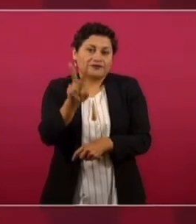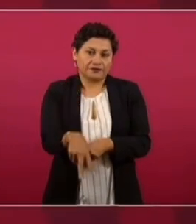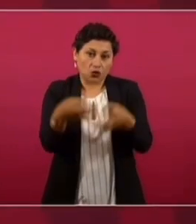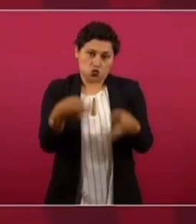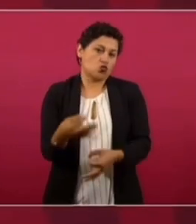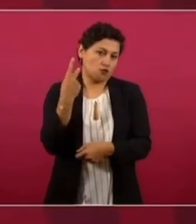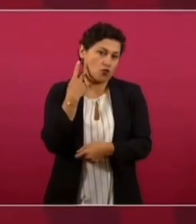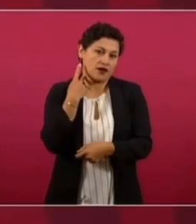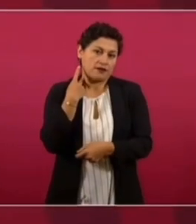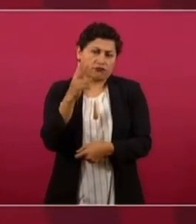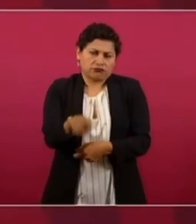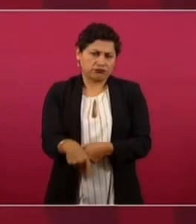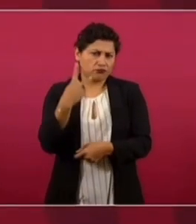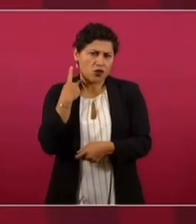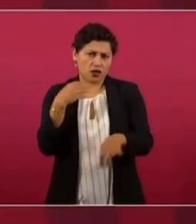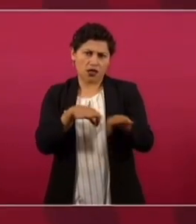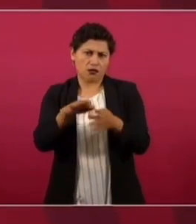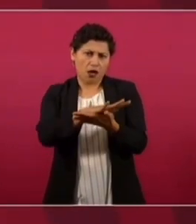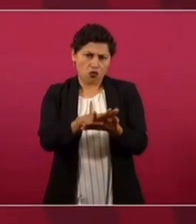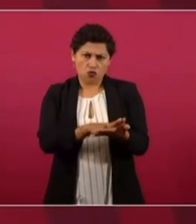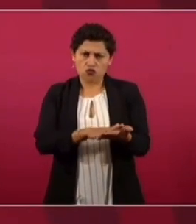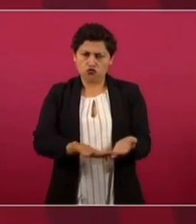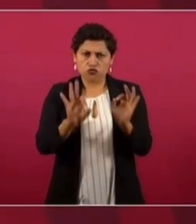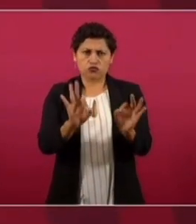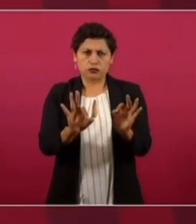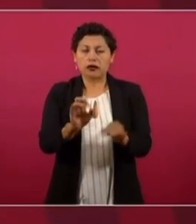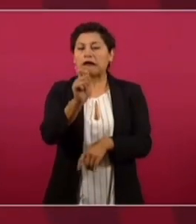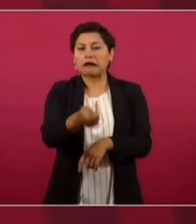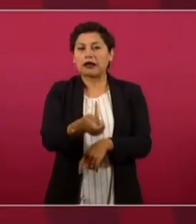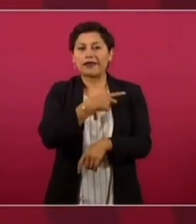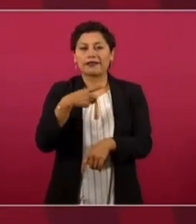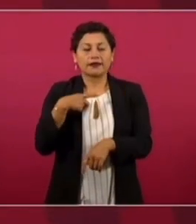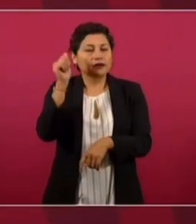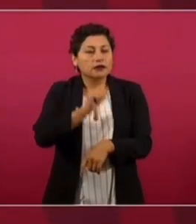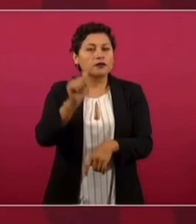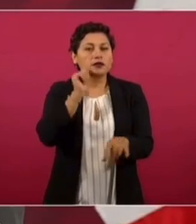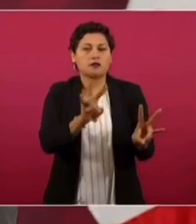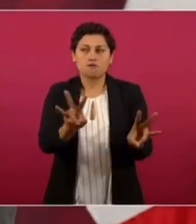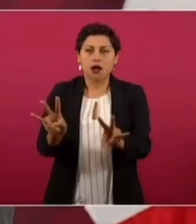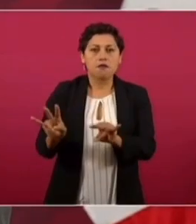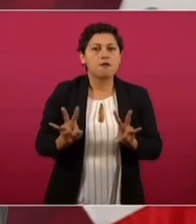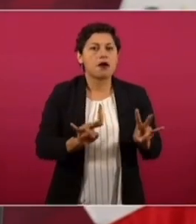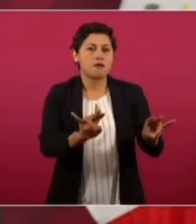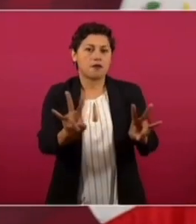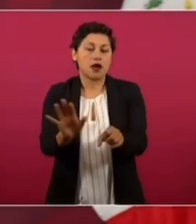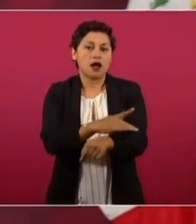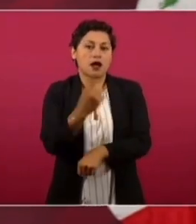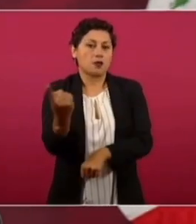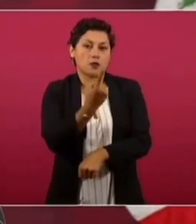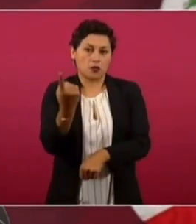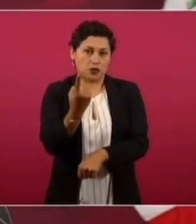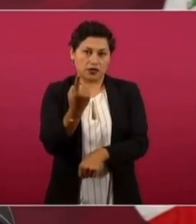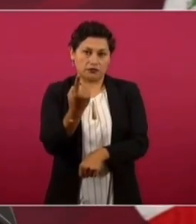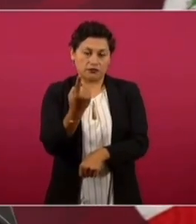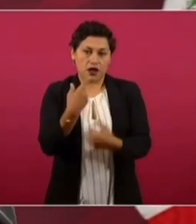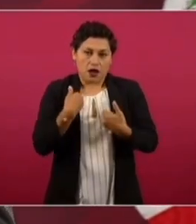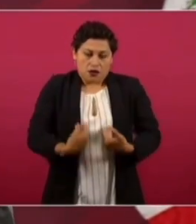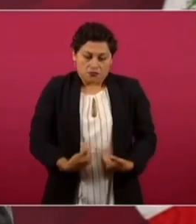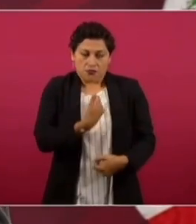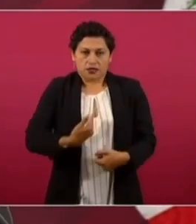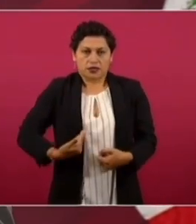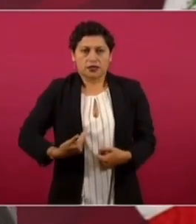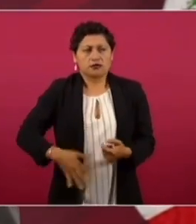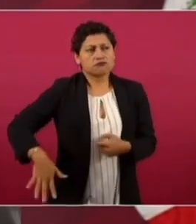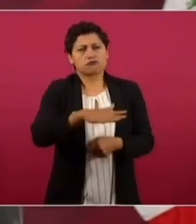de lo que es la política, un noble oficio, hay que estar siempre a las vivas. Porque yo estoy encabezando, junto con muchos otros, mujeres y hombres,